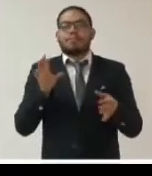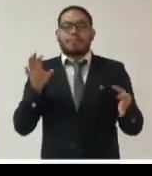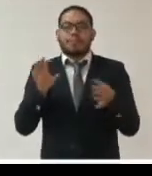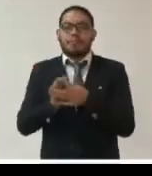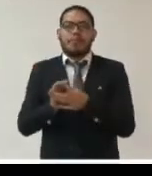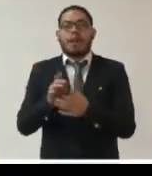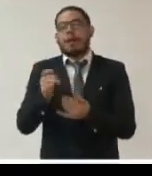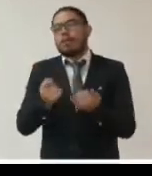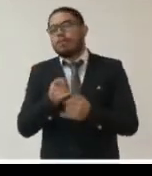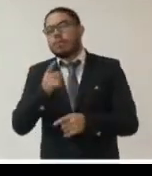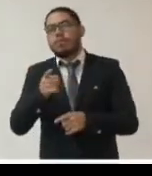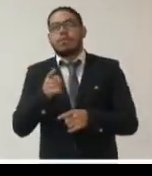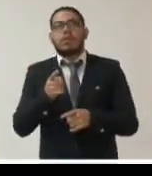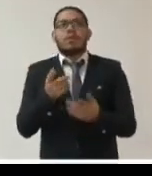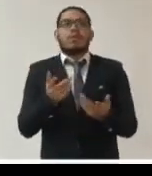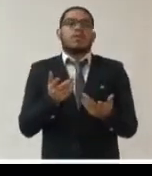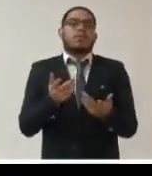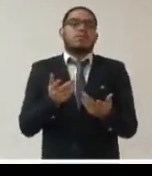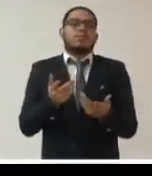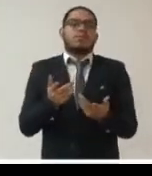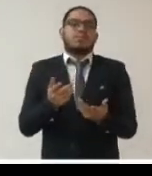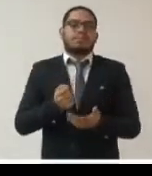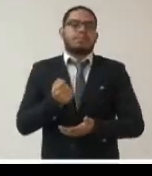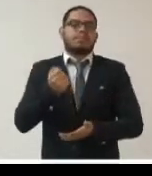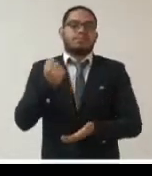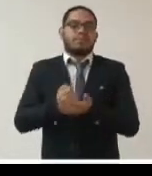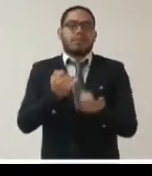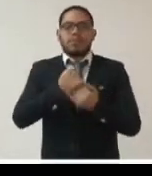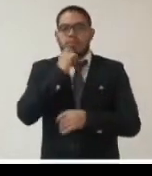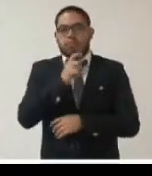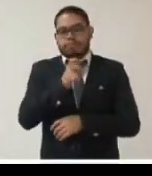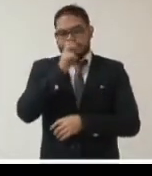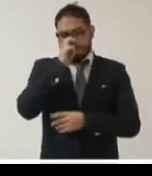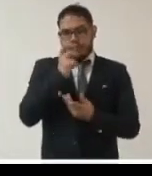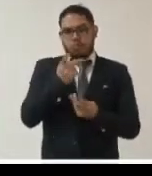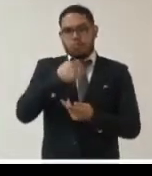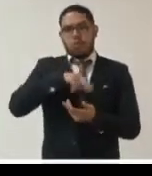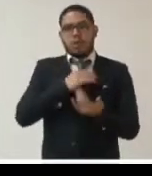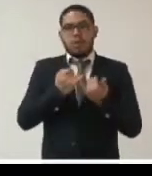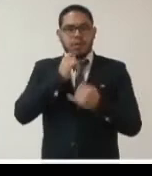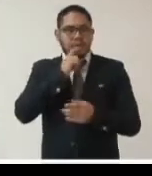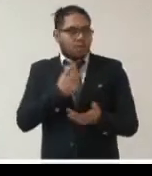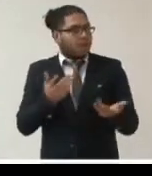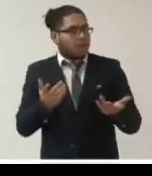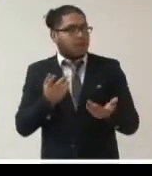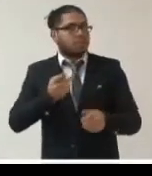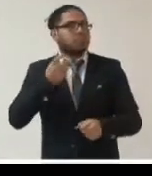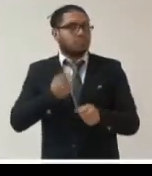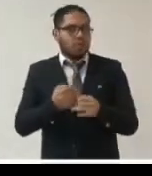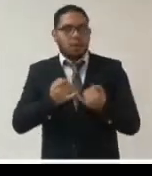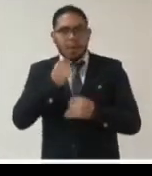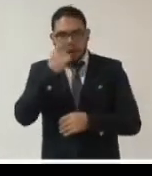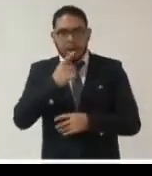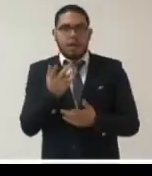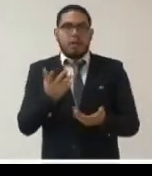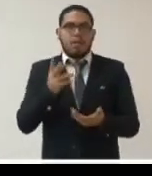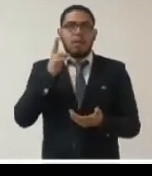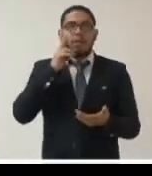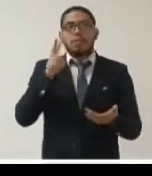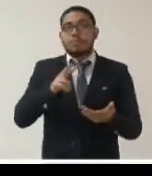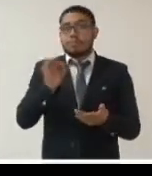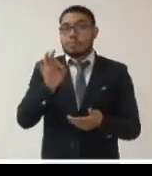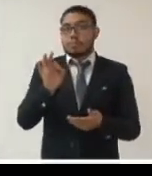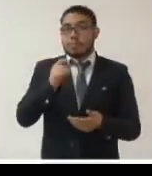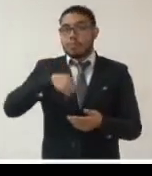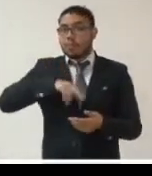flexibilidad pero también con el rigor porque si en estos momentos con la excusa de la seguridad sanitaria bajamos la